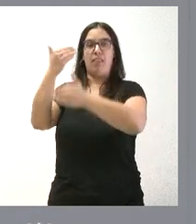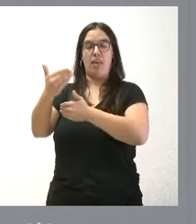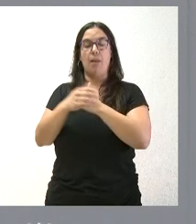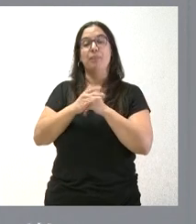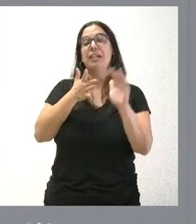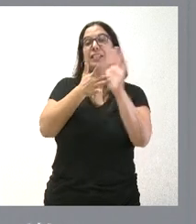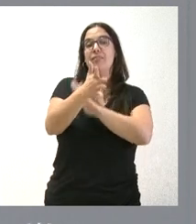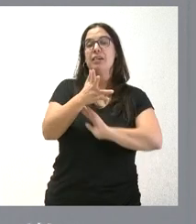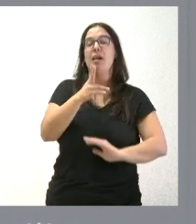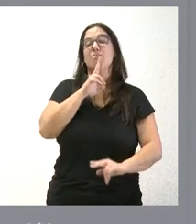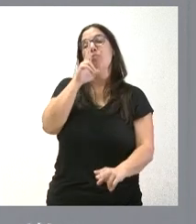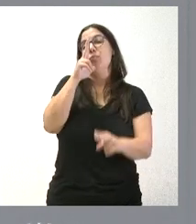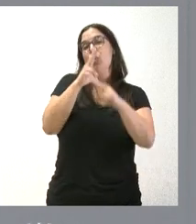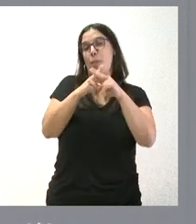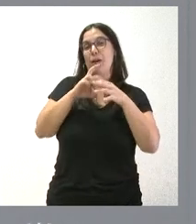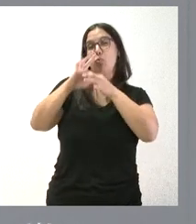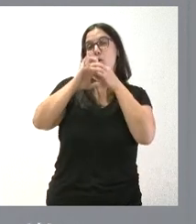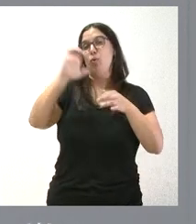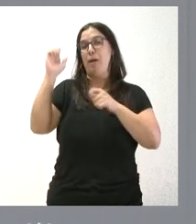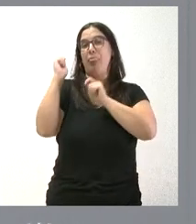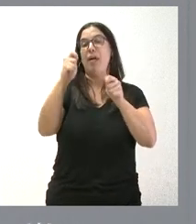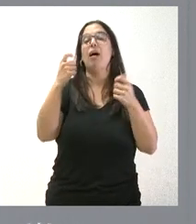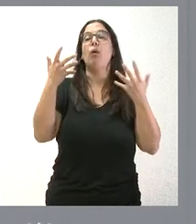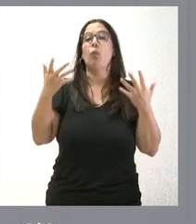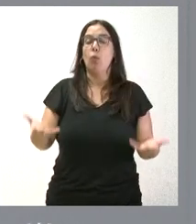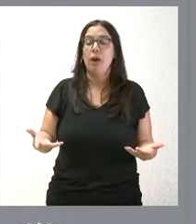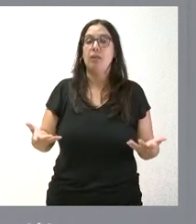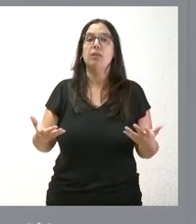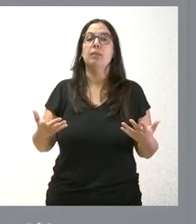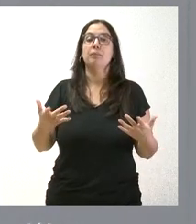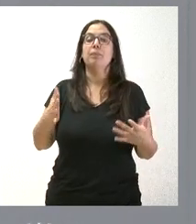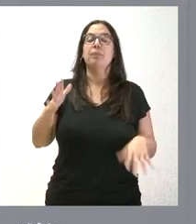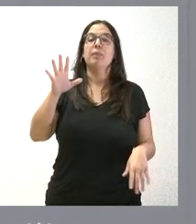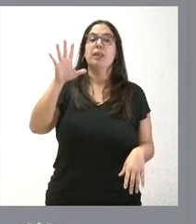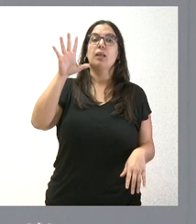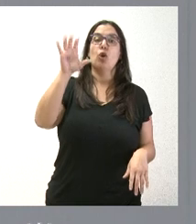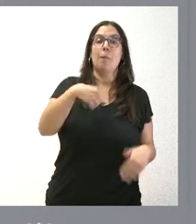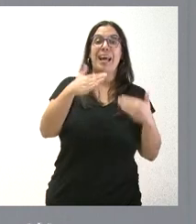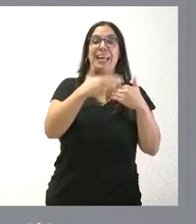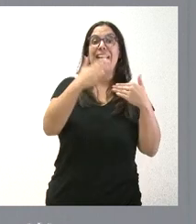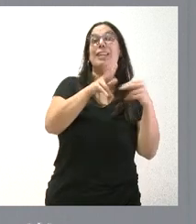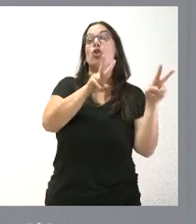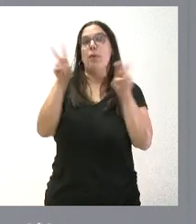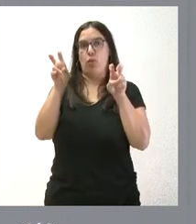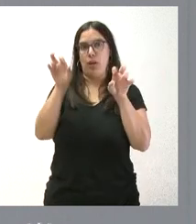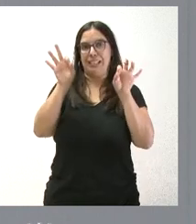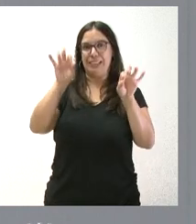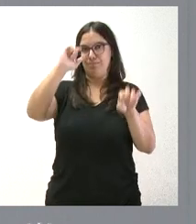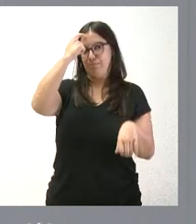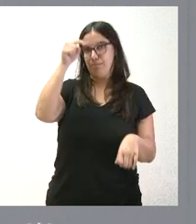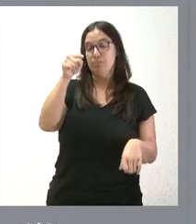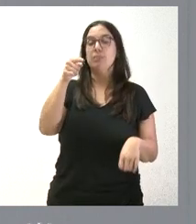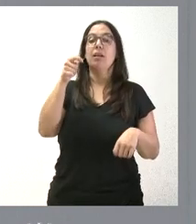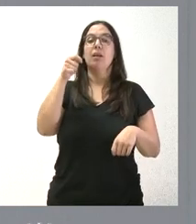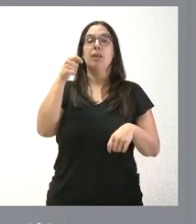denominado en los términos de la Unión Europea la compra innovadora y, por tanto, facilitar a